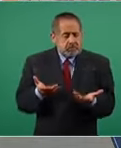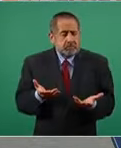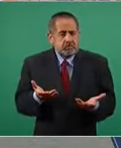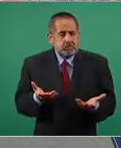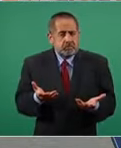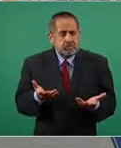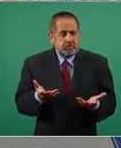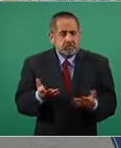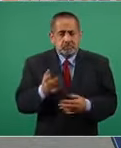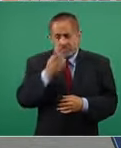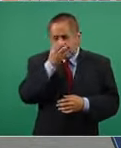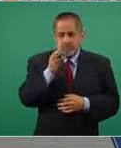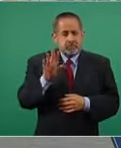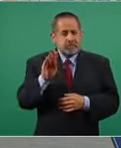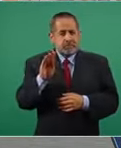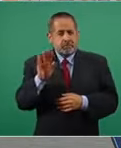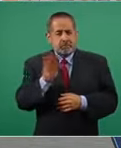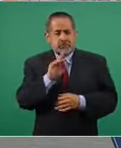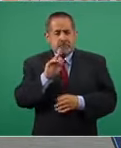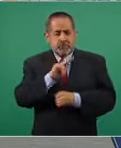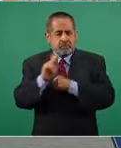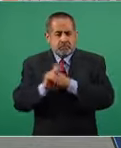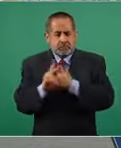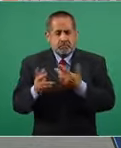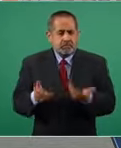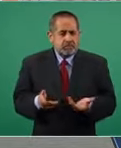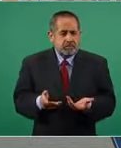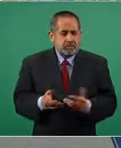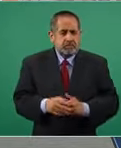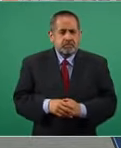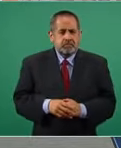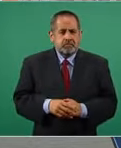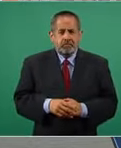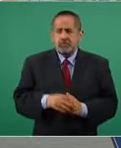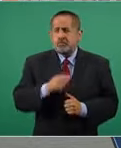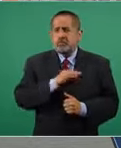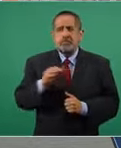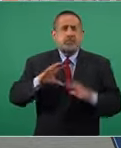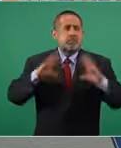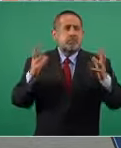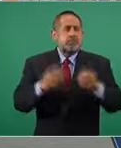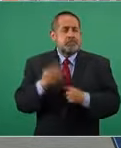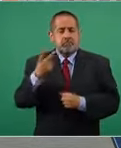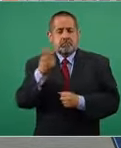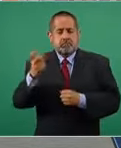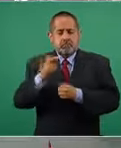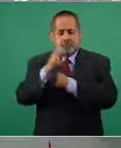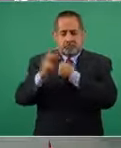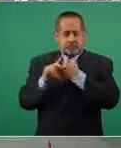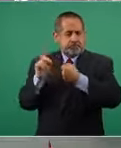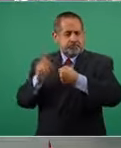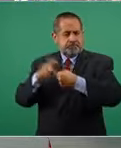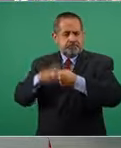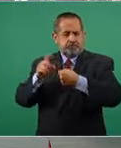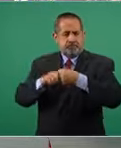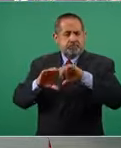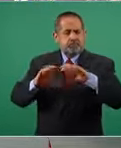90 y son cerca de 200 los que participan